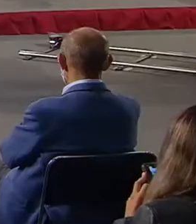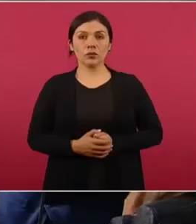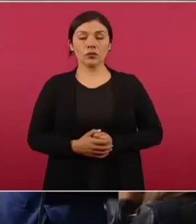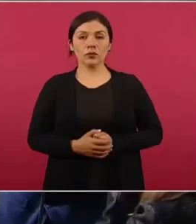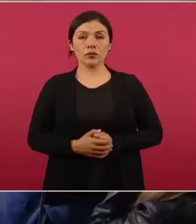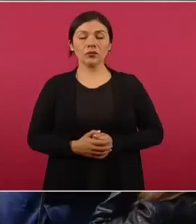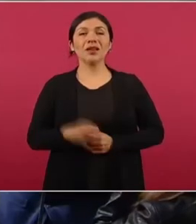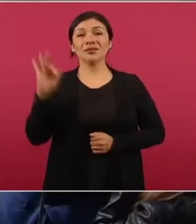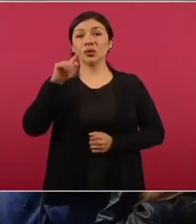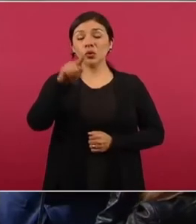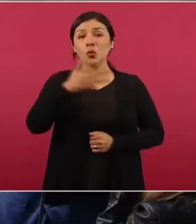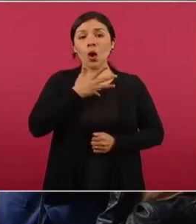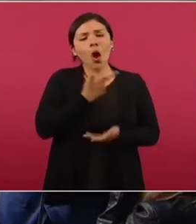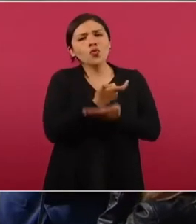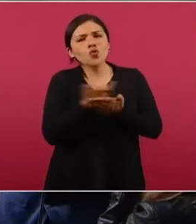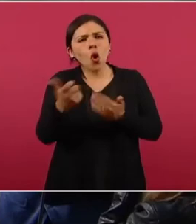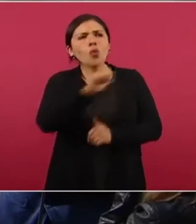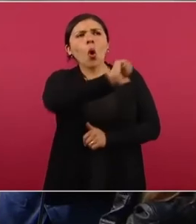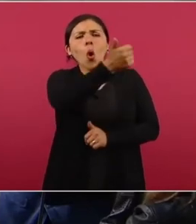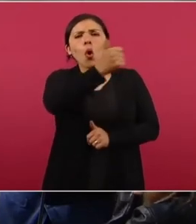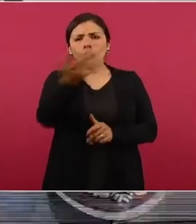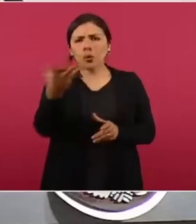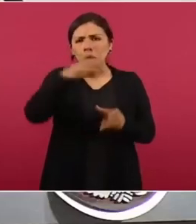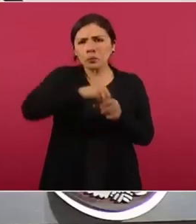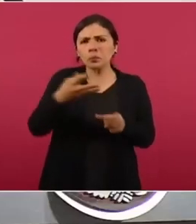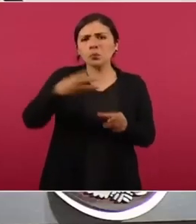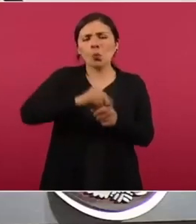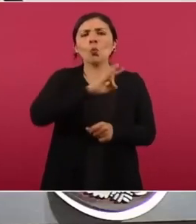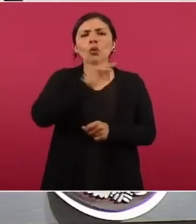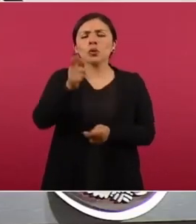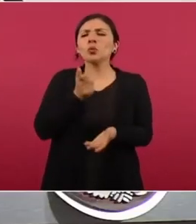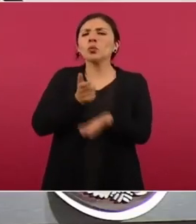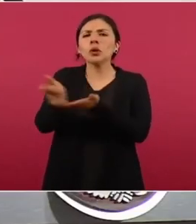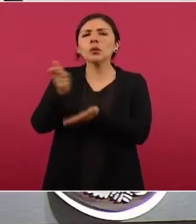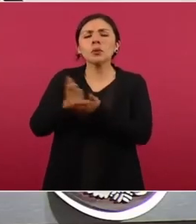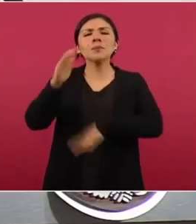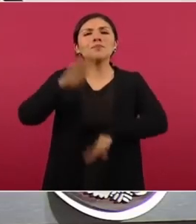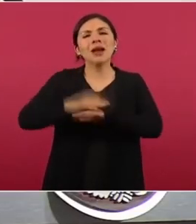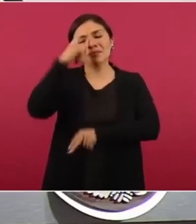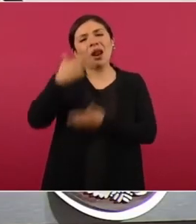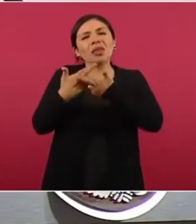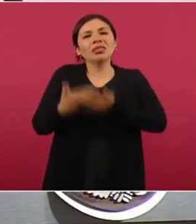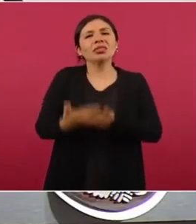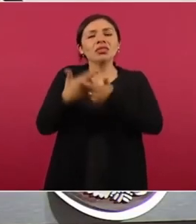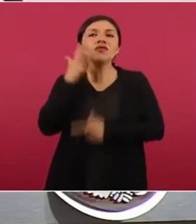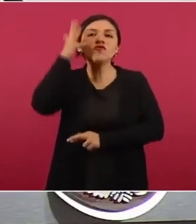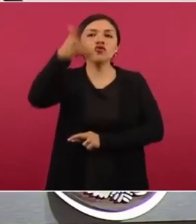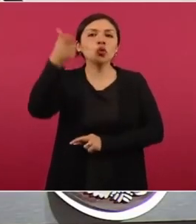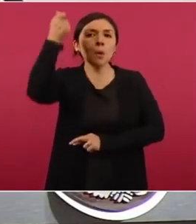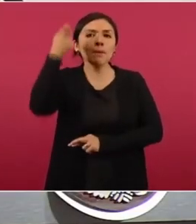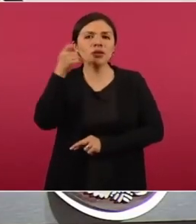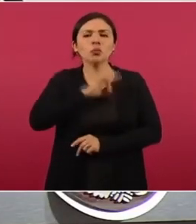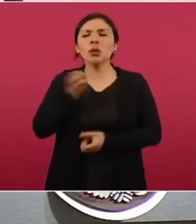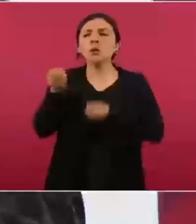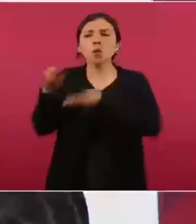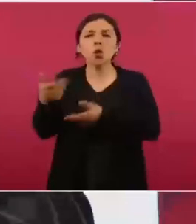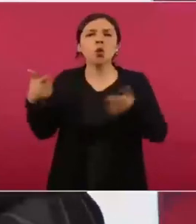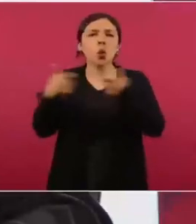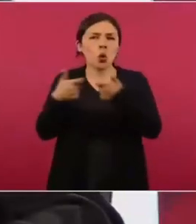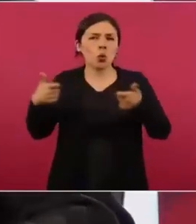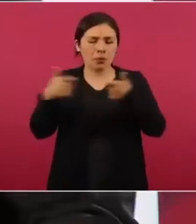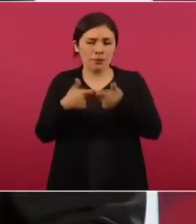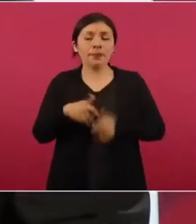aportaciones mensuales para ir ampliando lo que sería una pensión. Y también se hace el anuncio